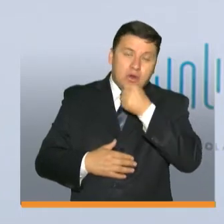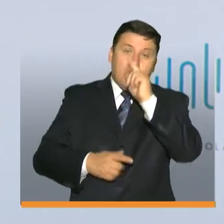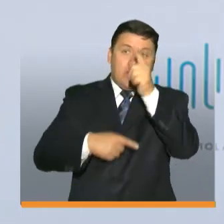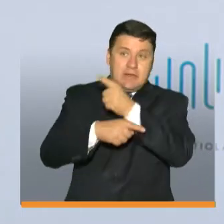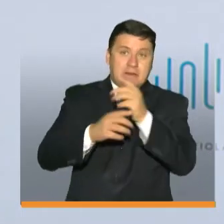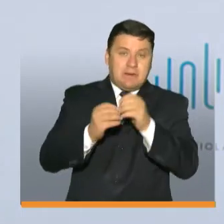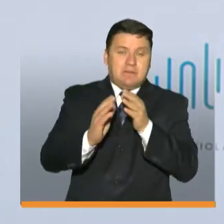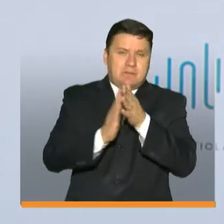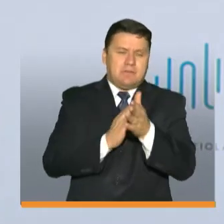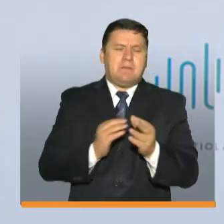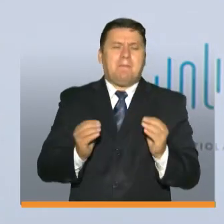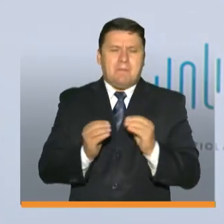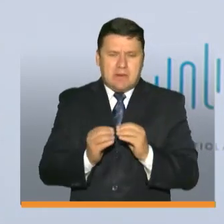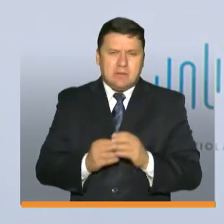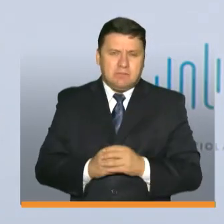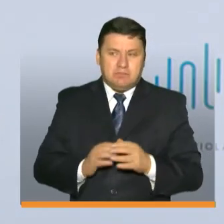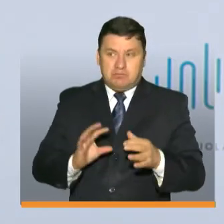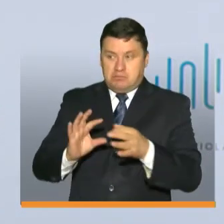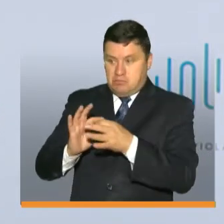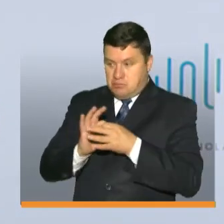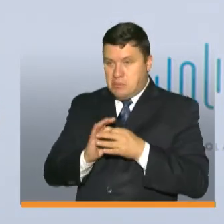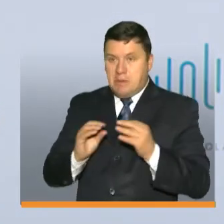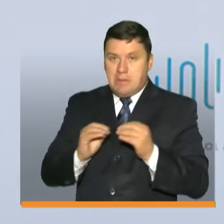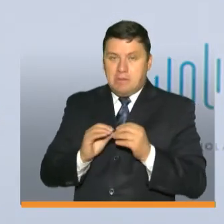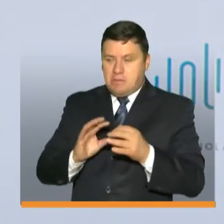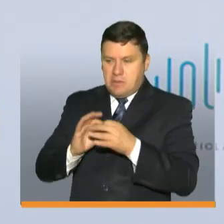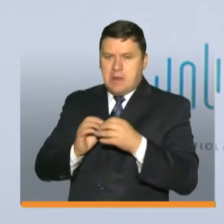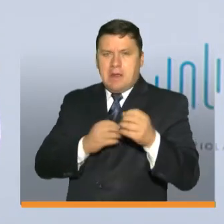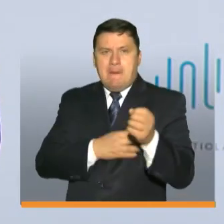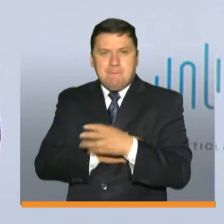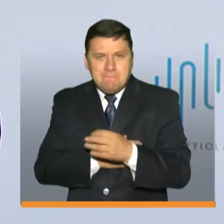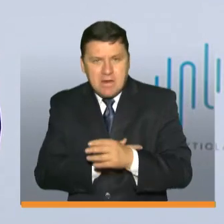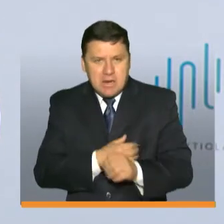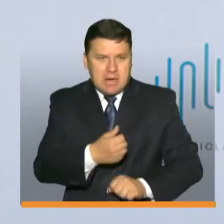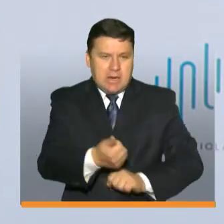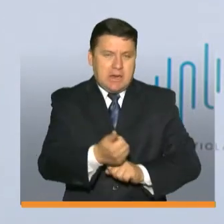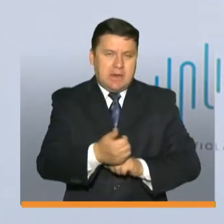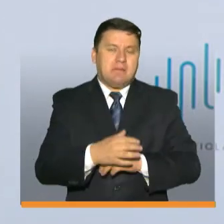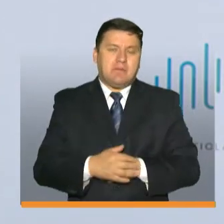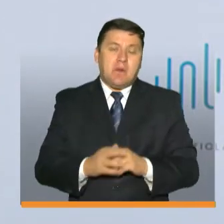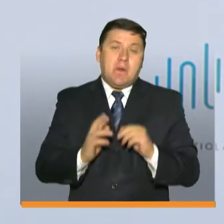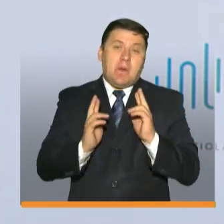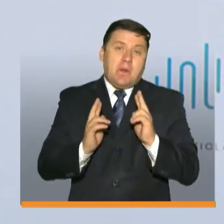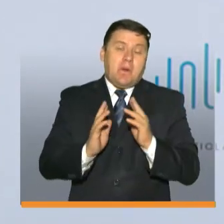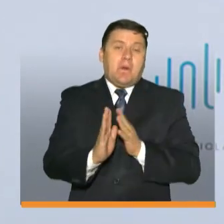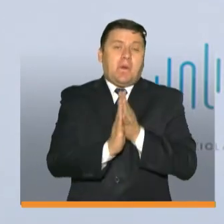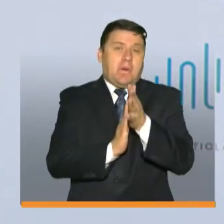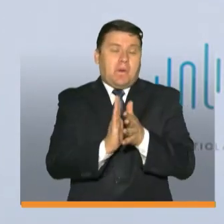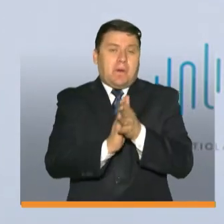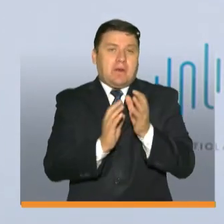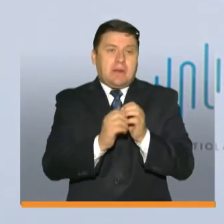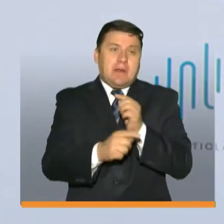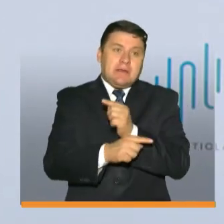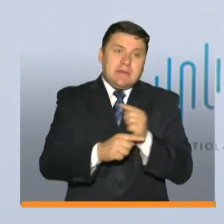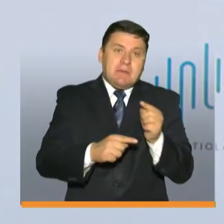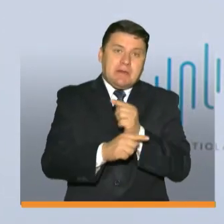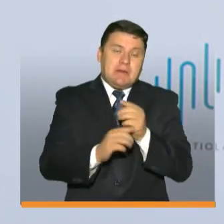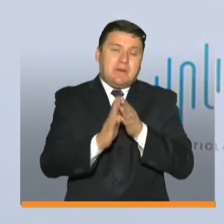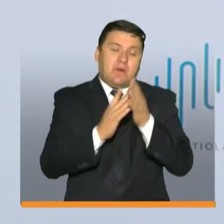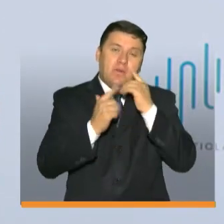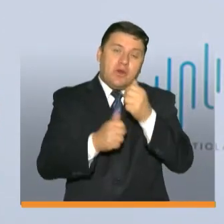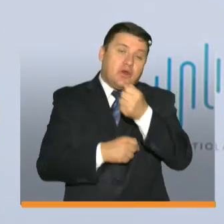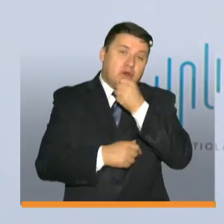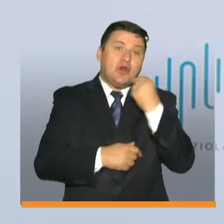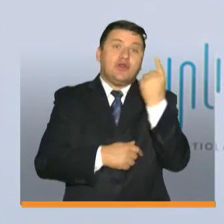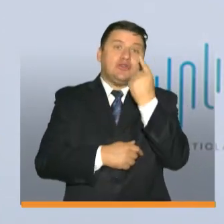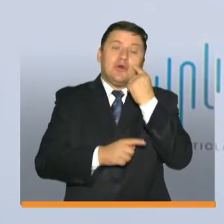semana hay otros aliados que se nos sumando con mercados y con apoyo y esperamos ir contándoles cada semana una gran noticia